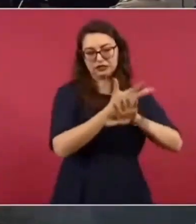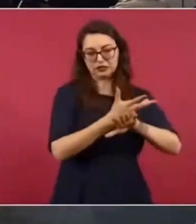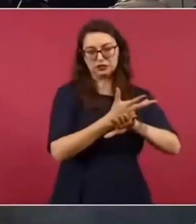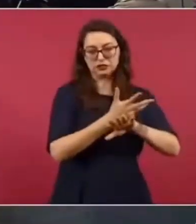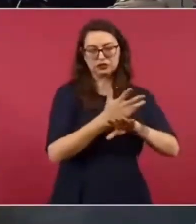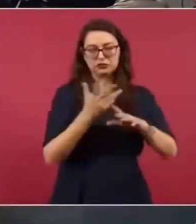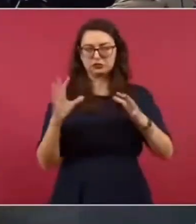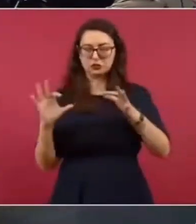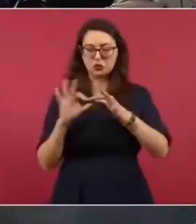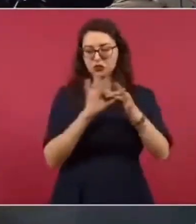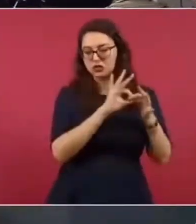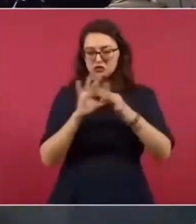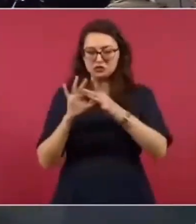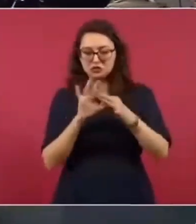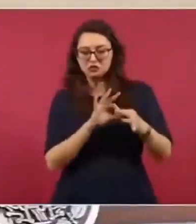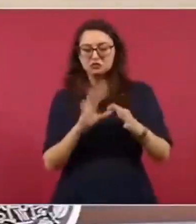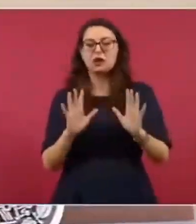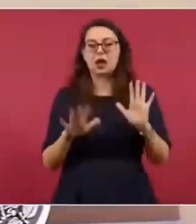Inglaterra.